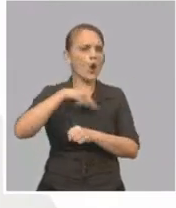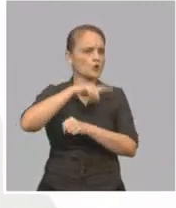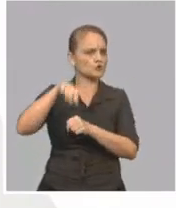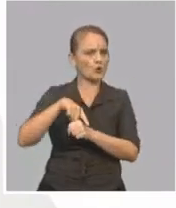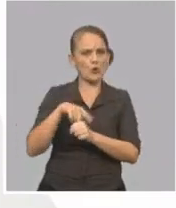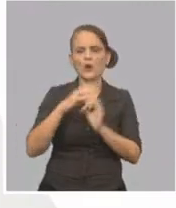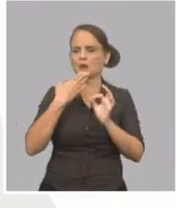en la actividad turística.